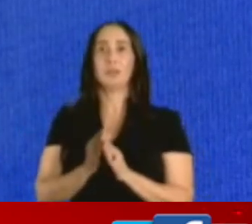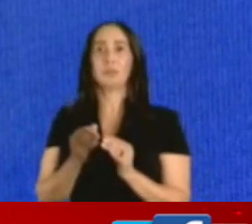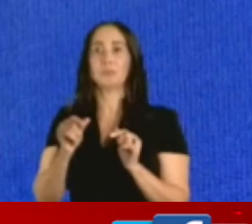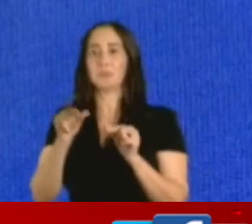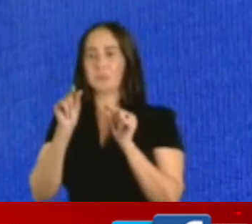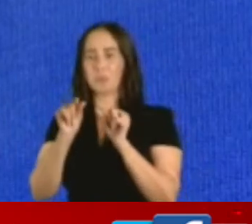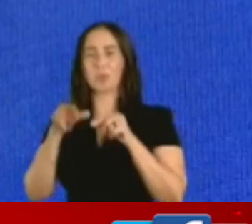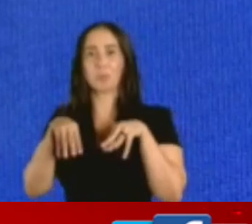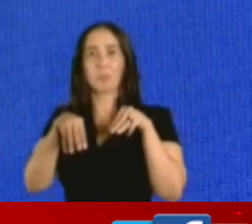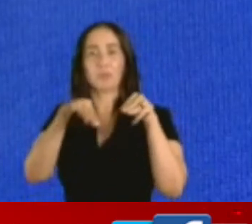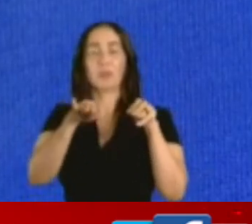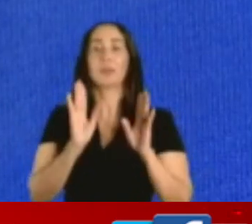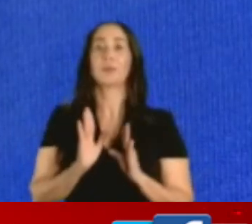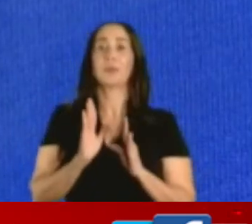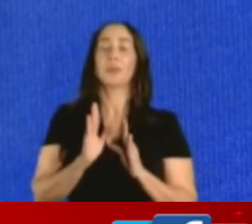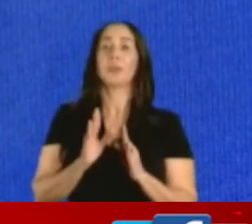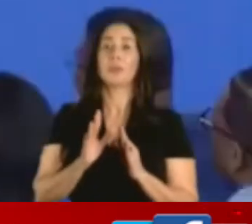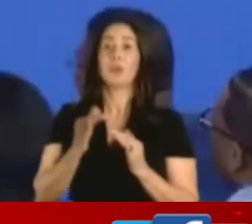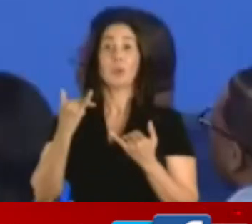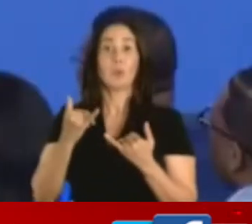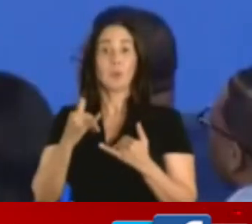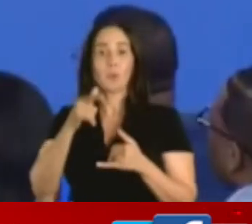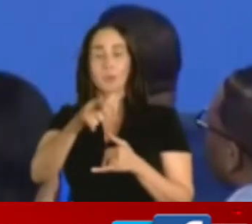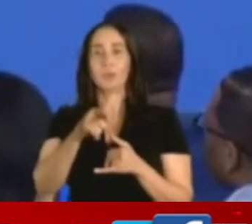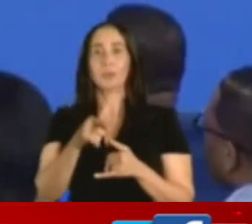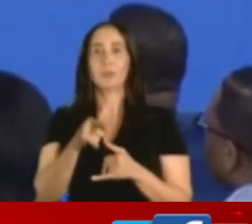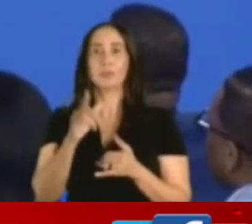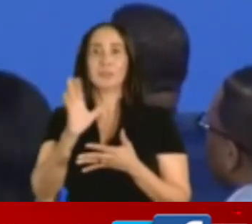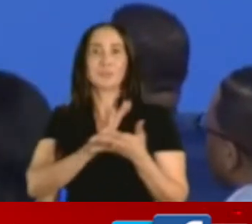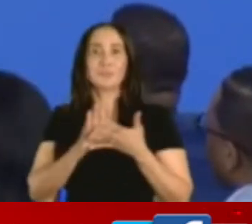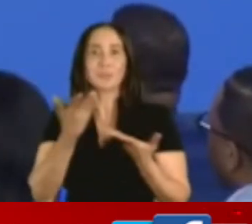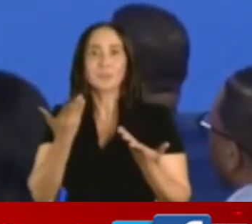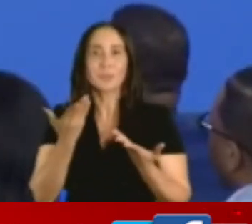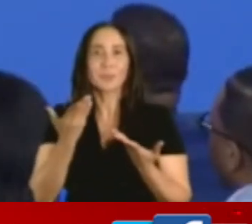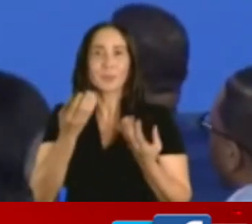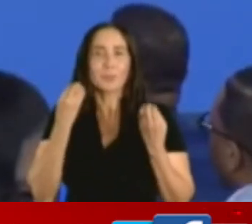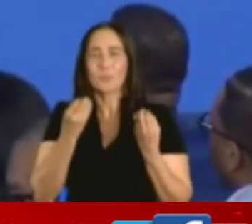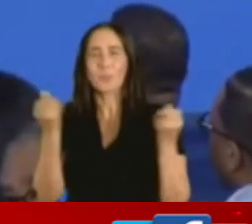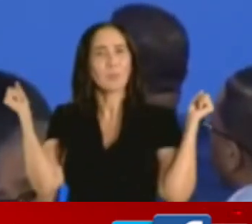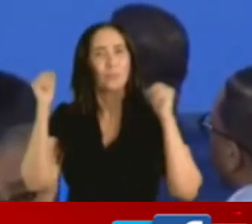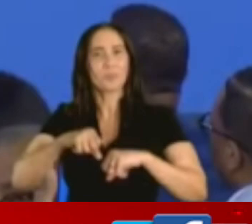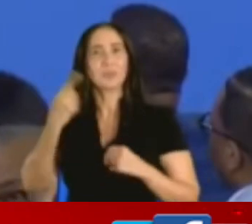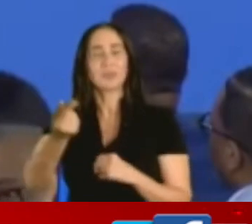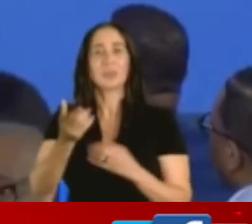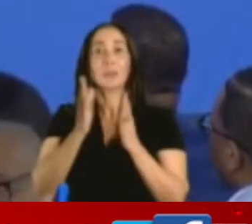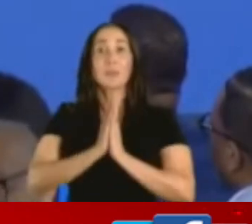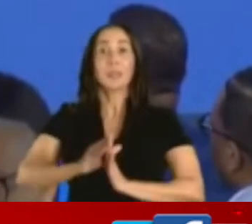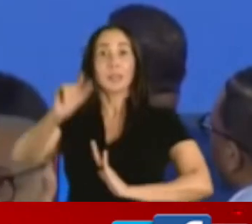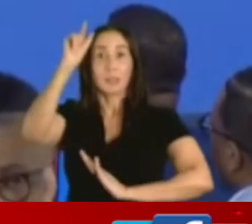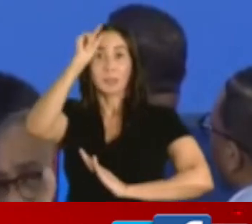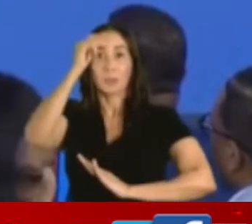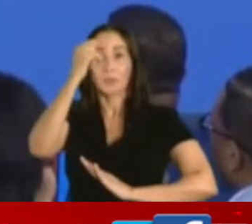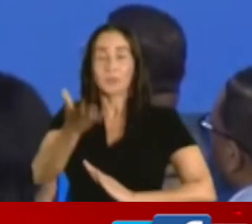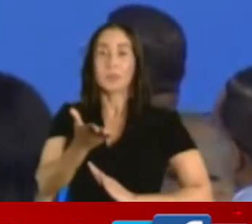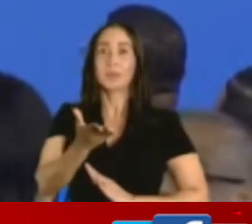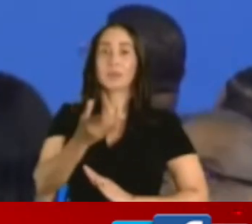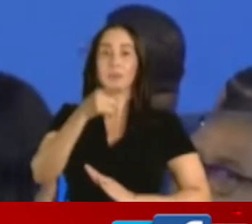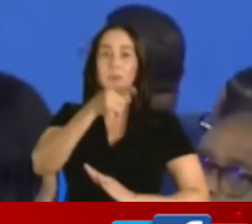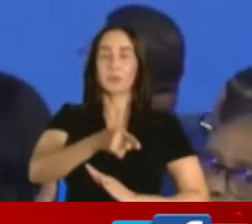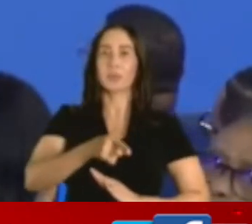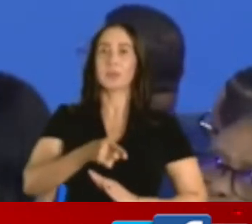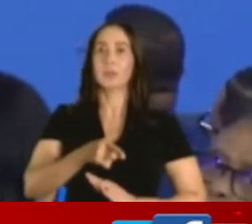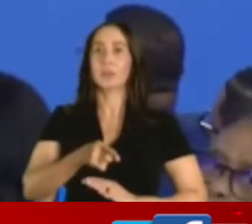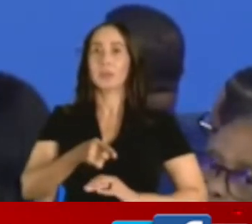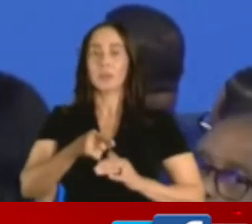muchos, fueron muy pocos, desfilaron hoy en ese sentido. ¿Y cómo es posible pedirle al gobierno que no